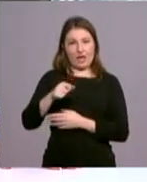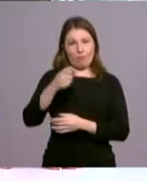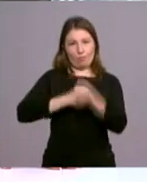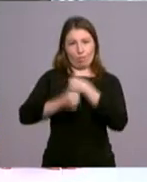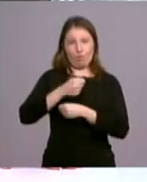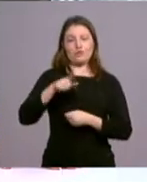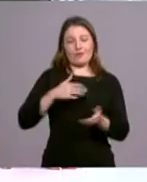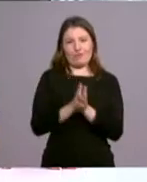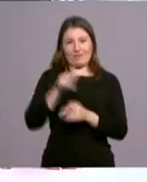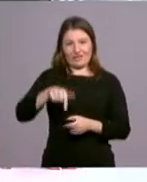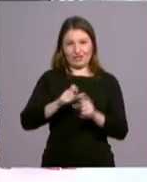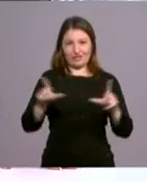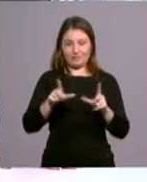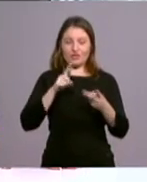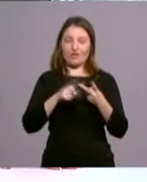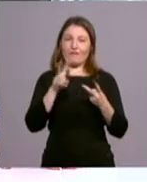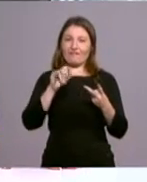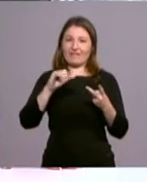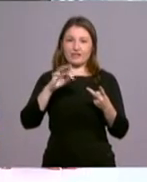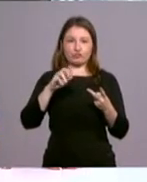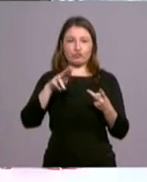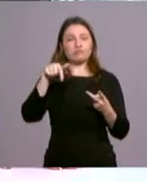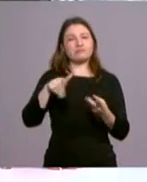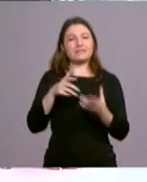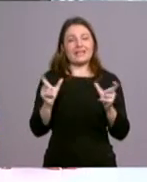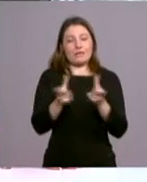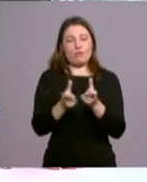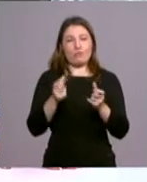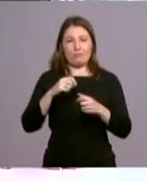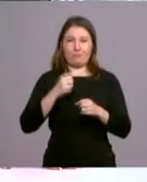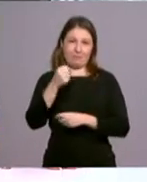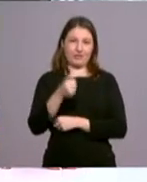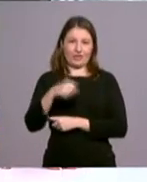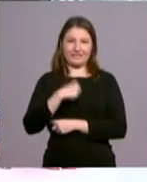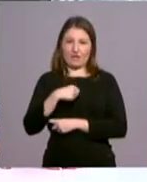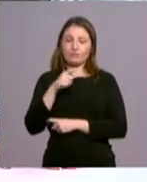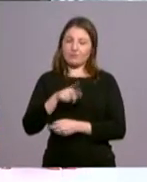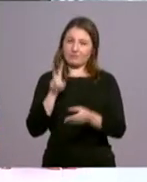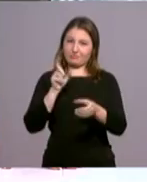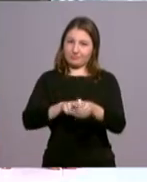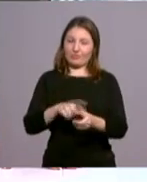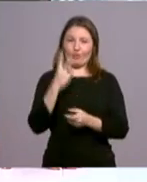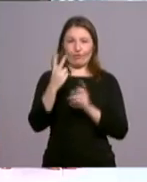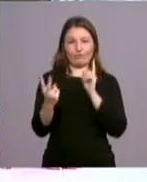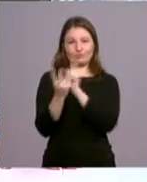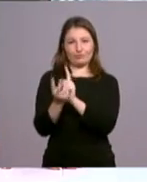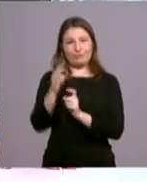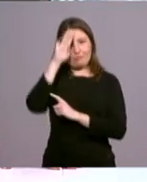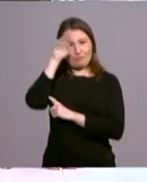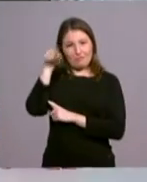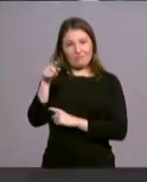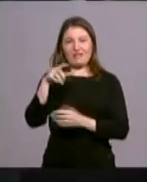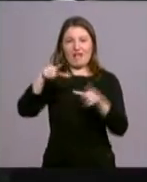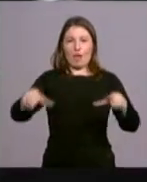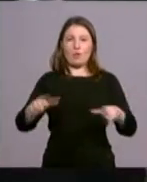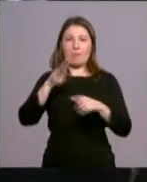casa, y Víctor Hernández, arcediano, miembro del equipo de Pastoral de la Salud, participaron ayer mismo en una audiencia con el santo padre en el aula